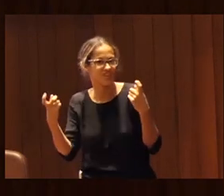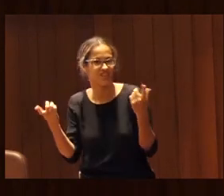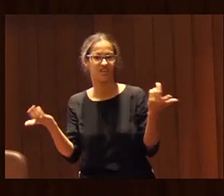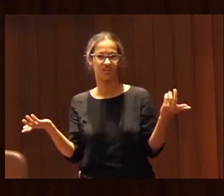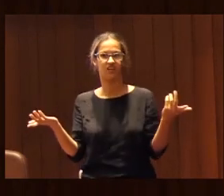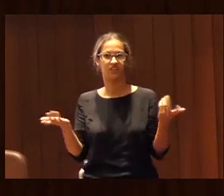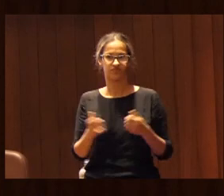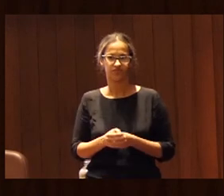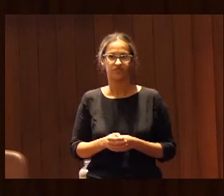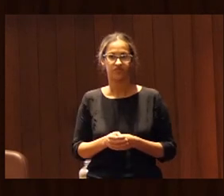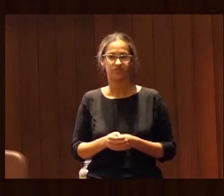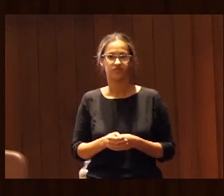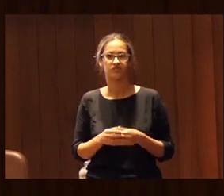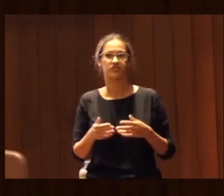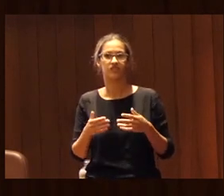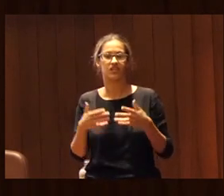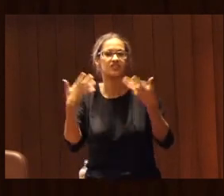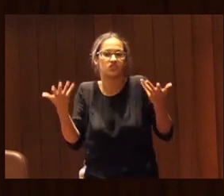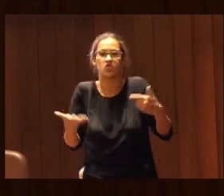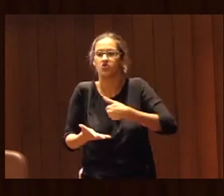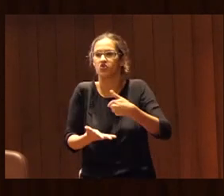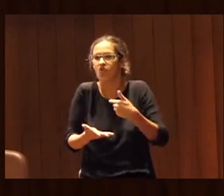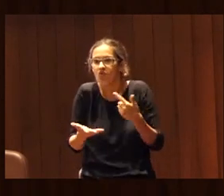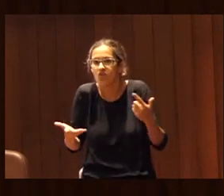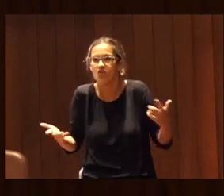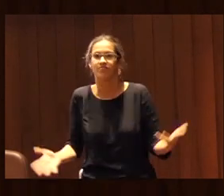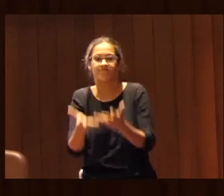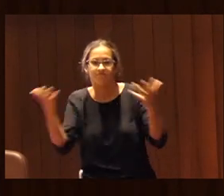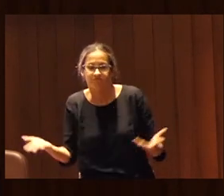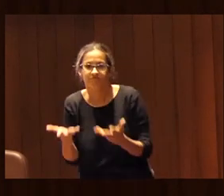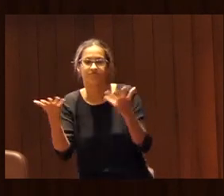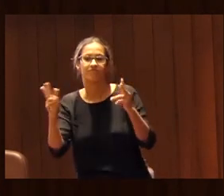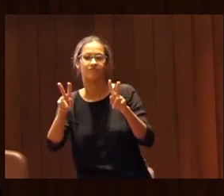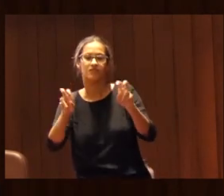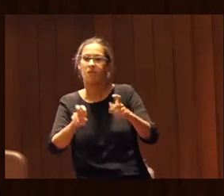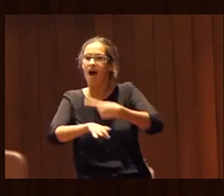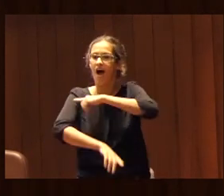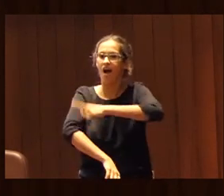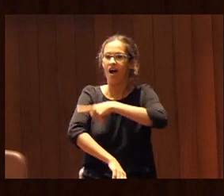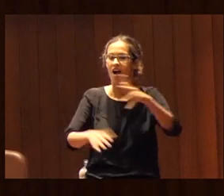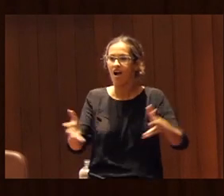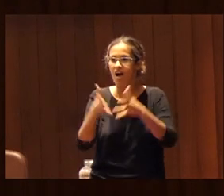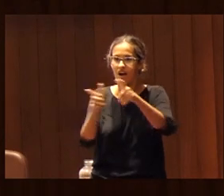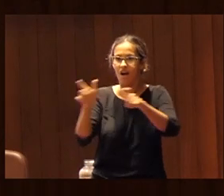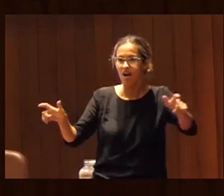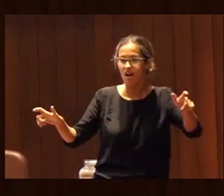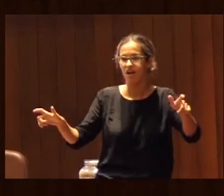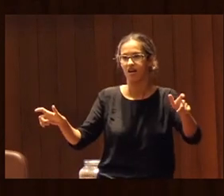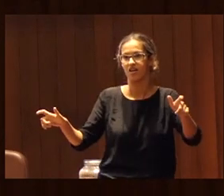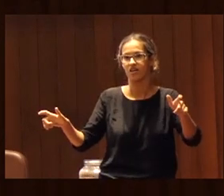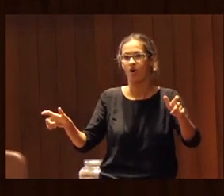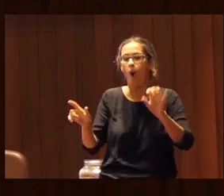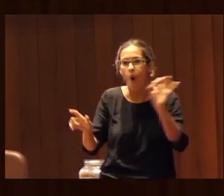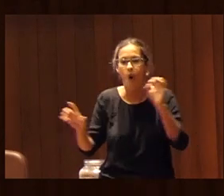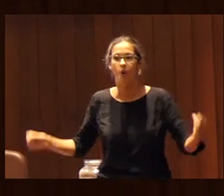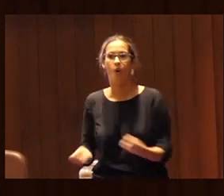está pero ¿cómo hago? ¿cómo impulso que una entidad deportiva de verdad adopte acciones